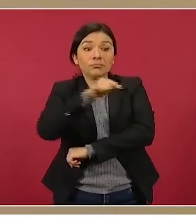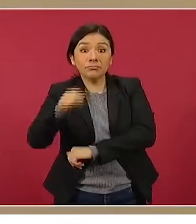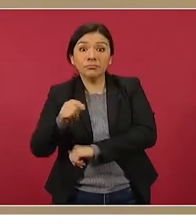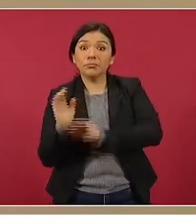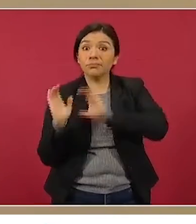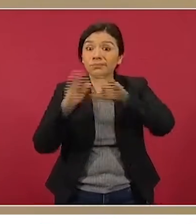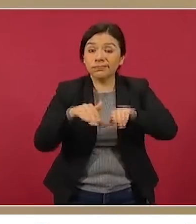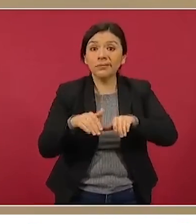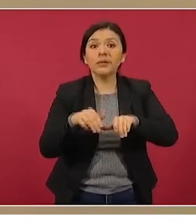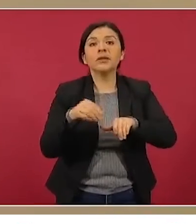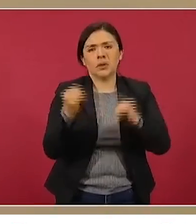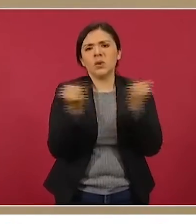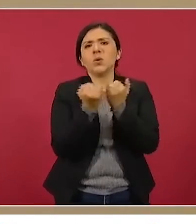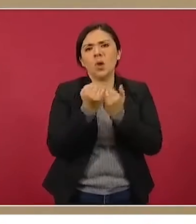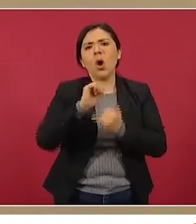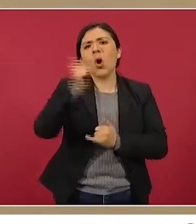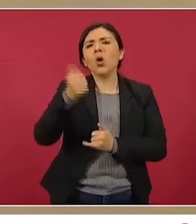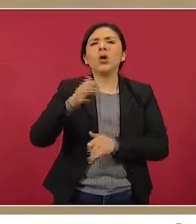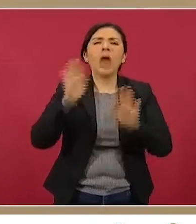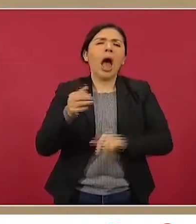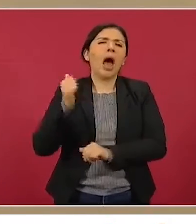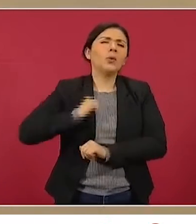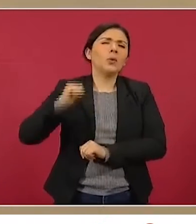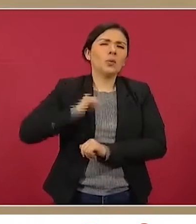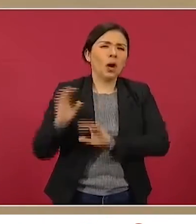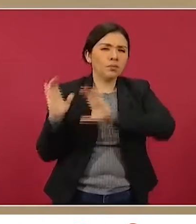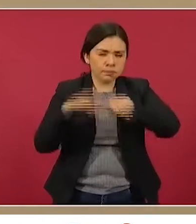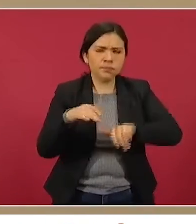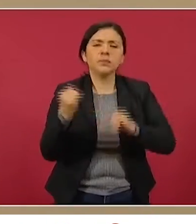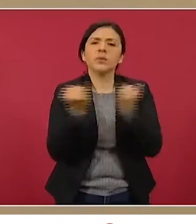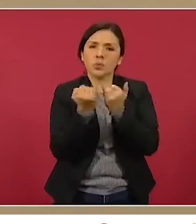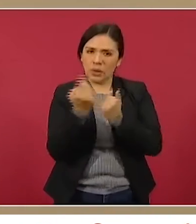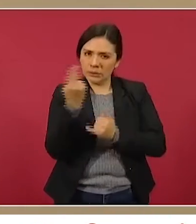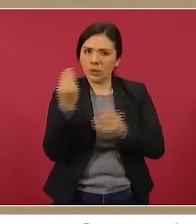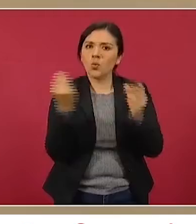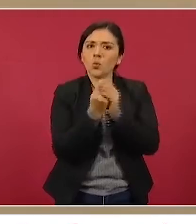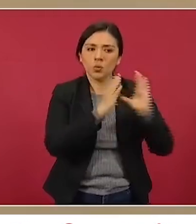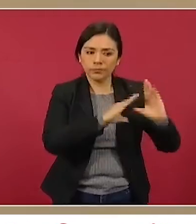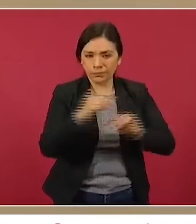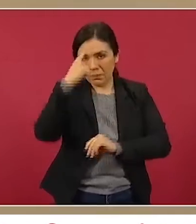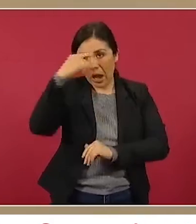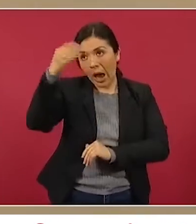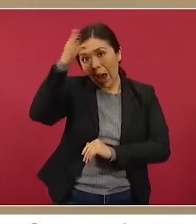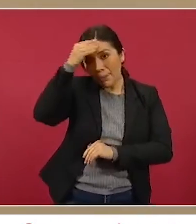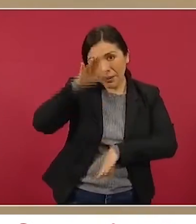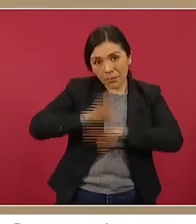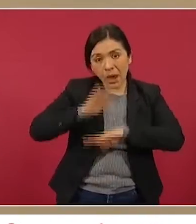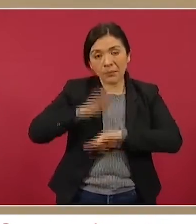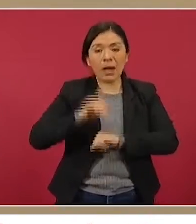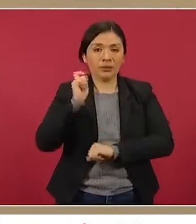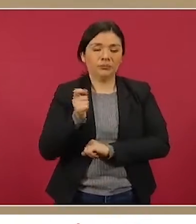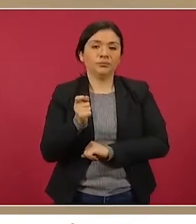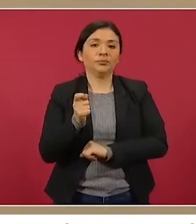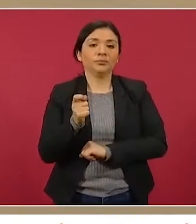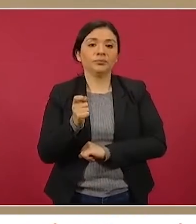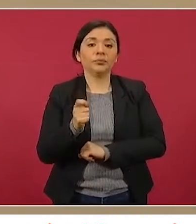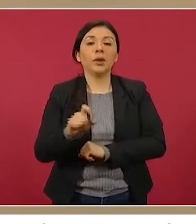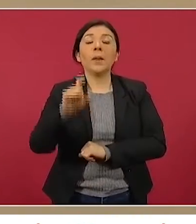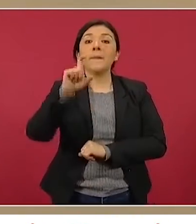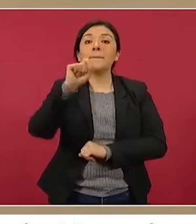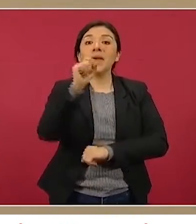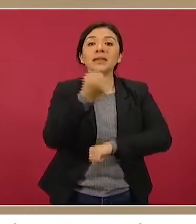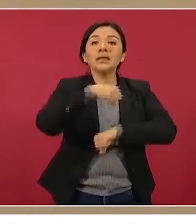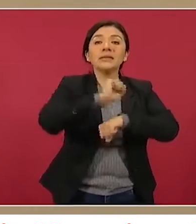ingreso, bueno, también para el personal veterano, pero para el personal de nuevo ingreso pues es obligatorio sus 20